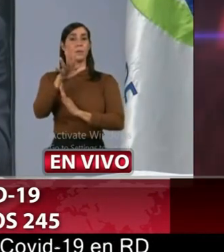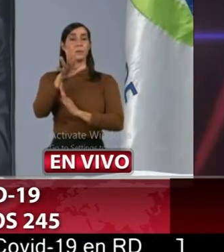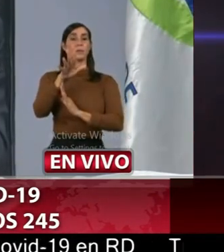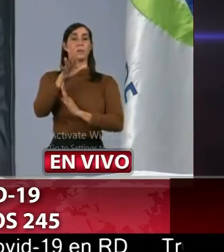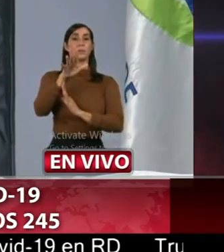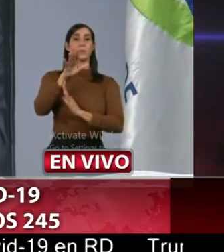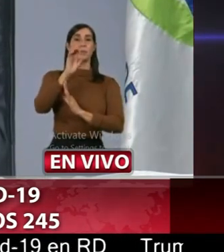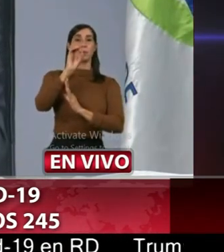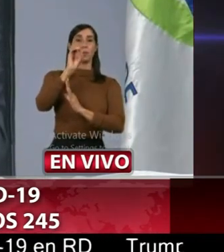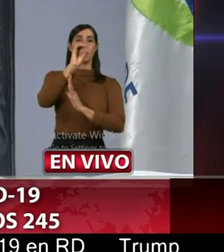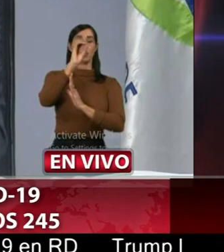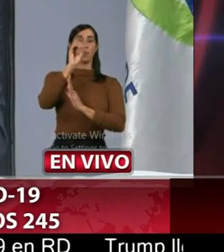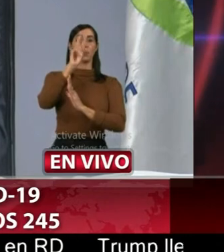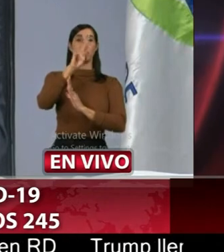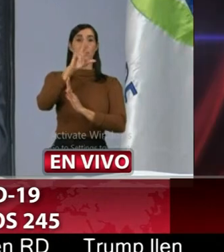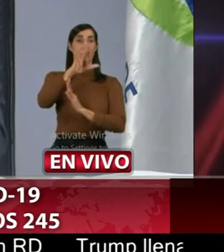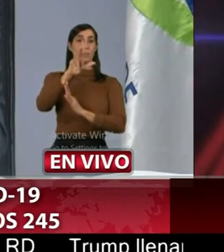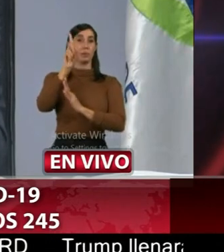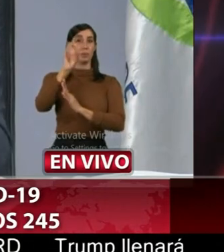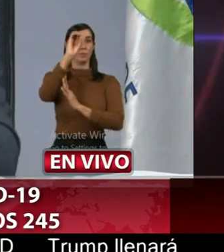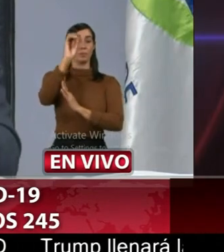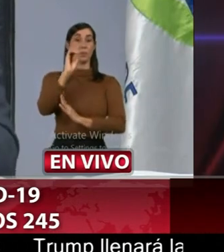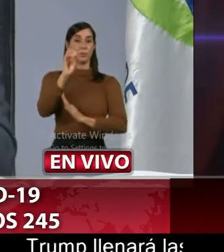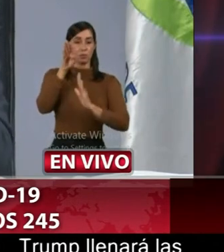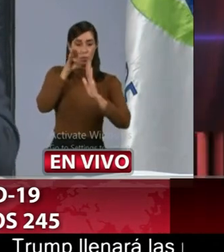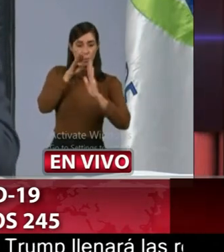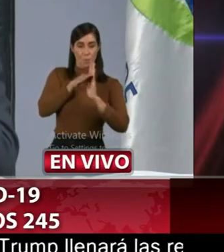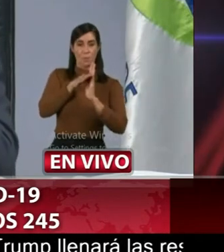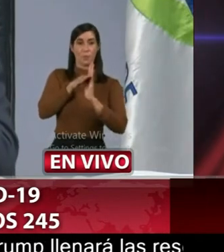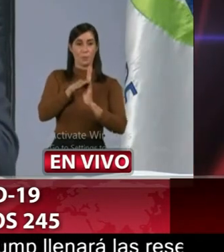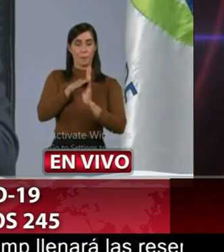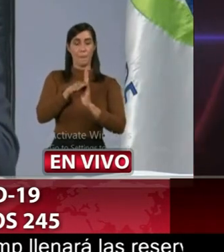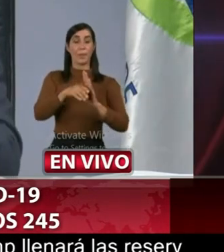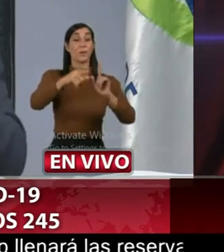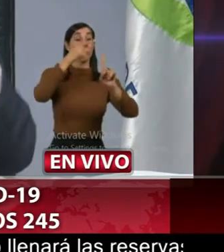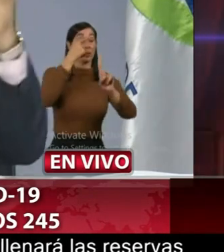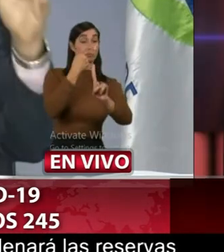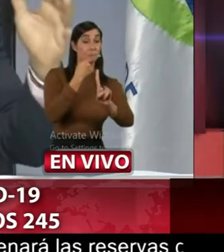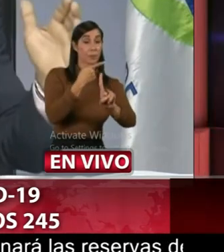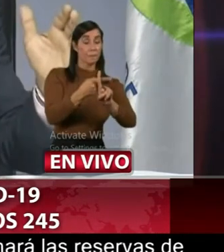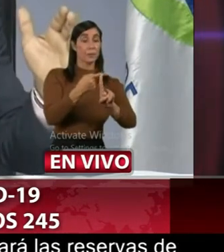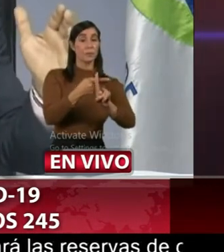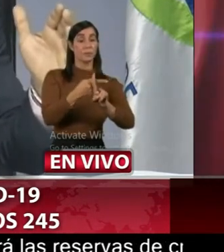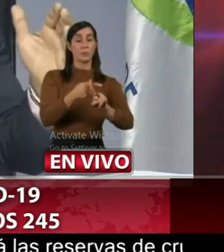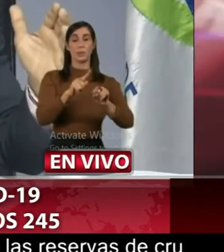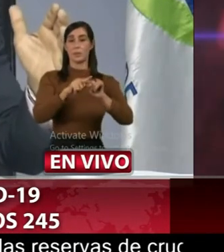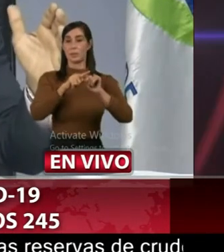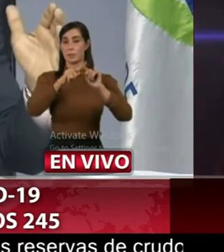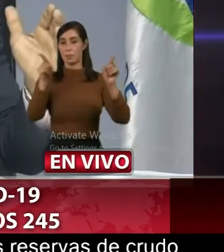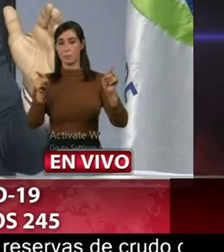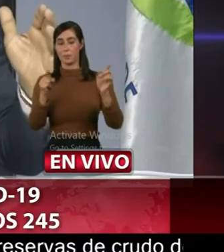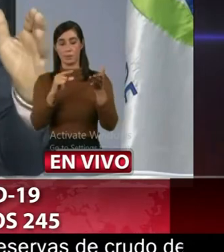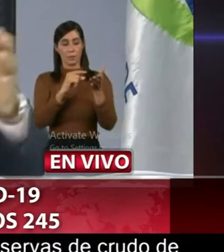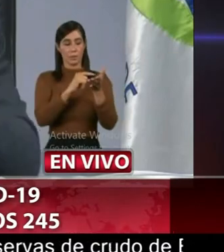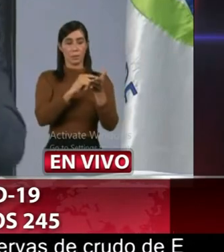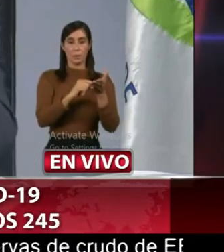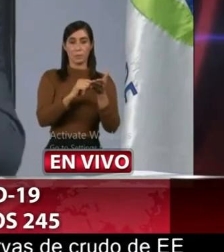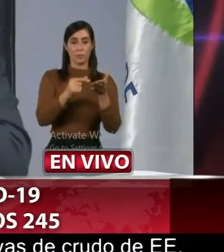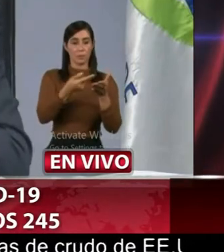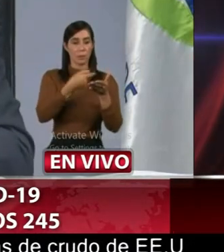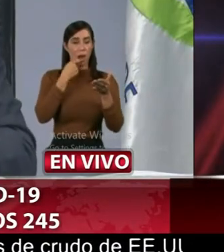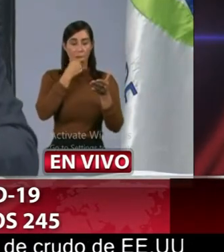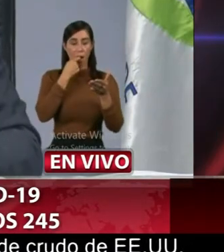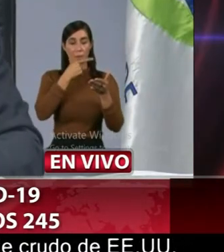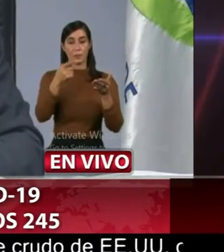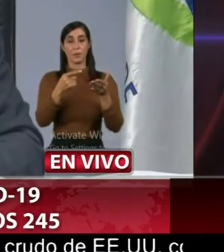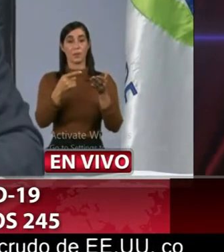31% de manera que la positividad independientemente de la muestra que usted tome